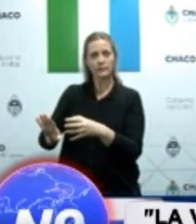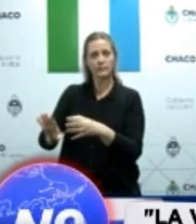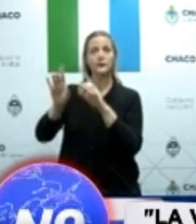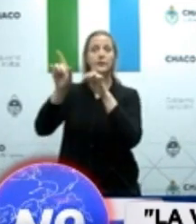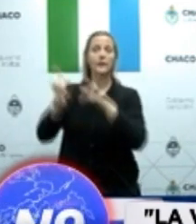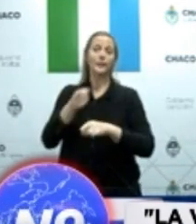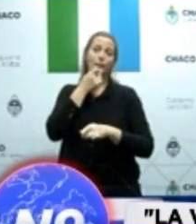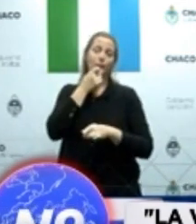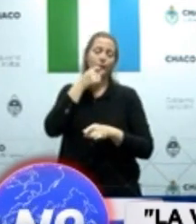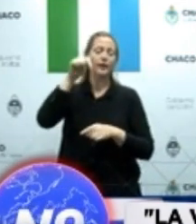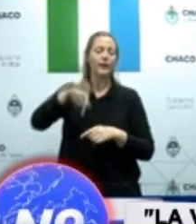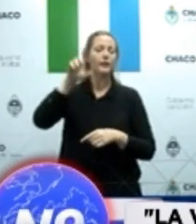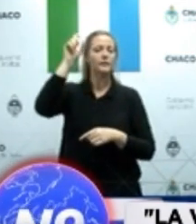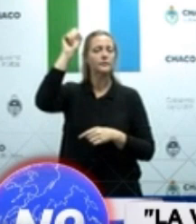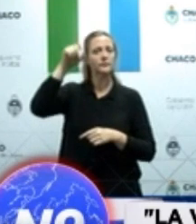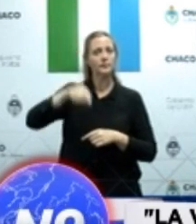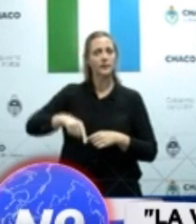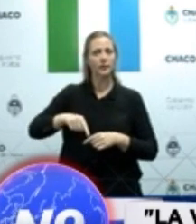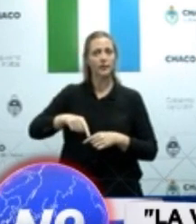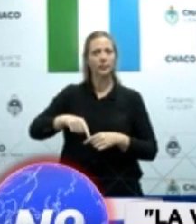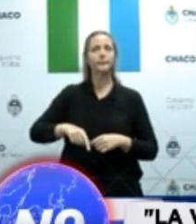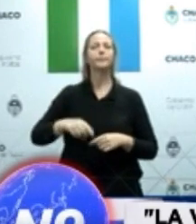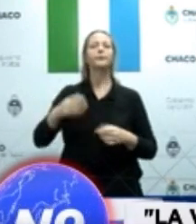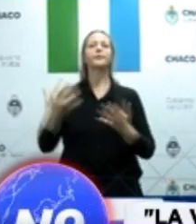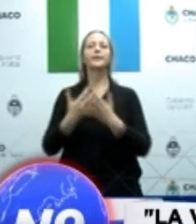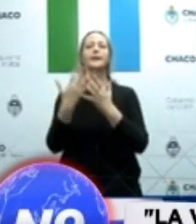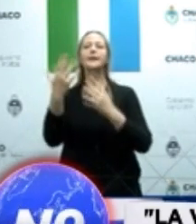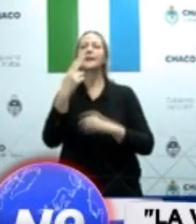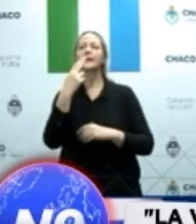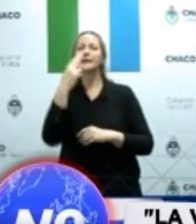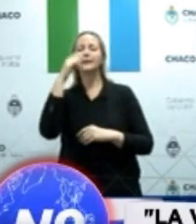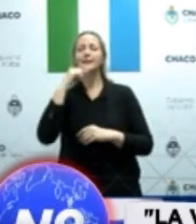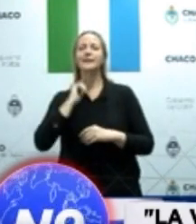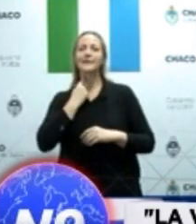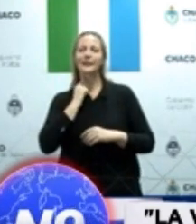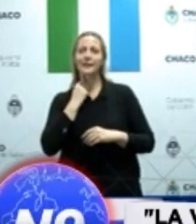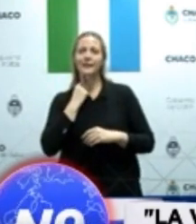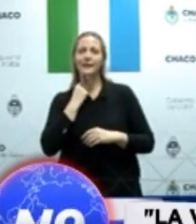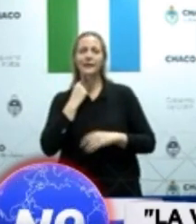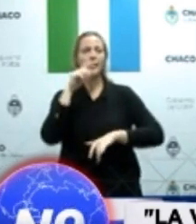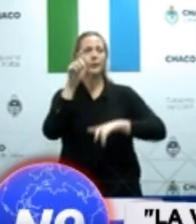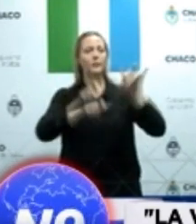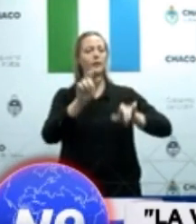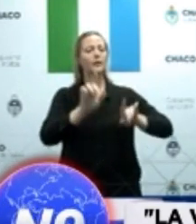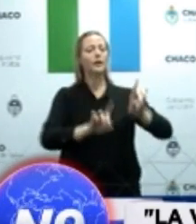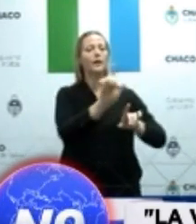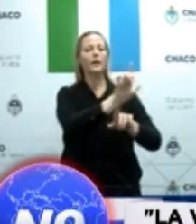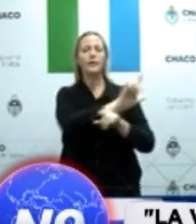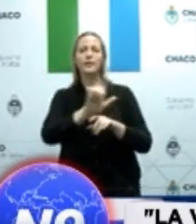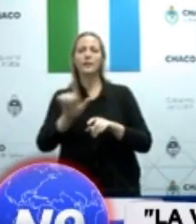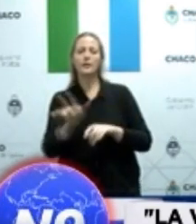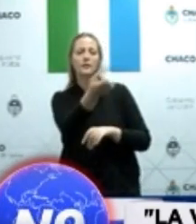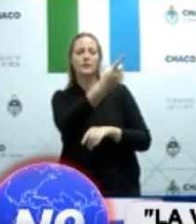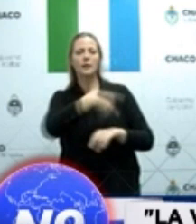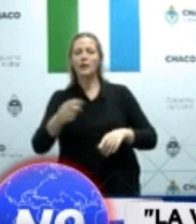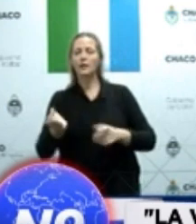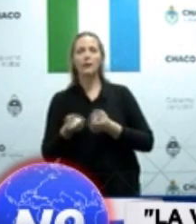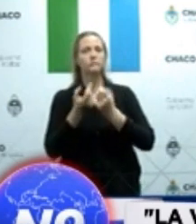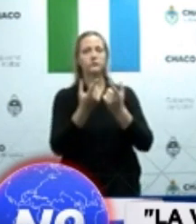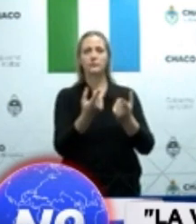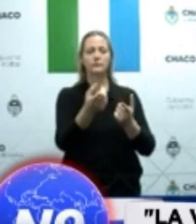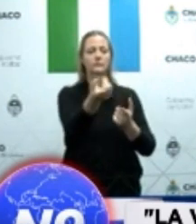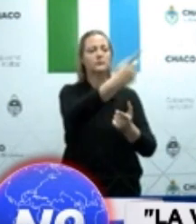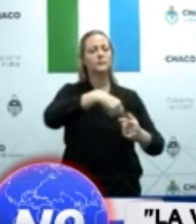personas del sector público, a que ingresaron del exterior, a los que se encuentran en grupo de riesgo. El 16, el día